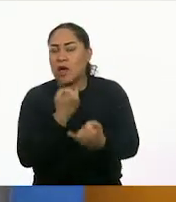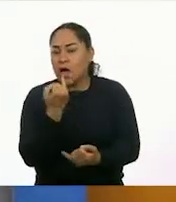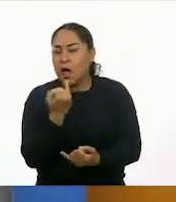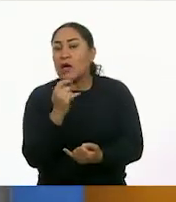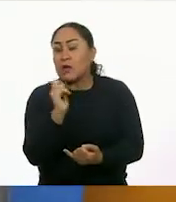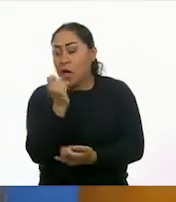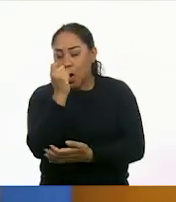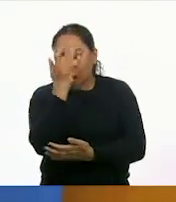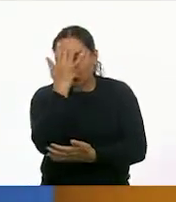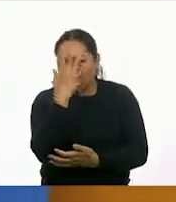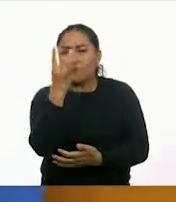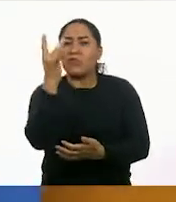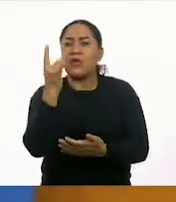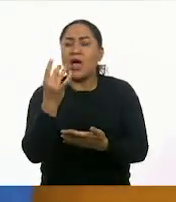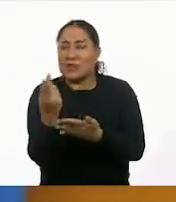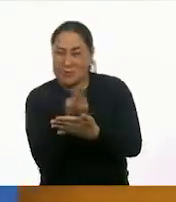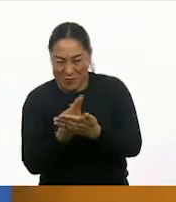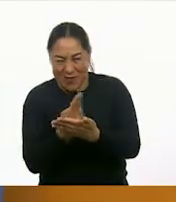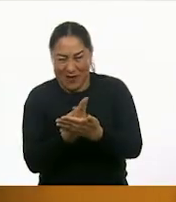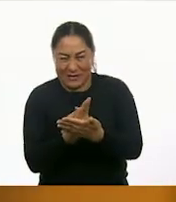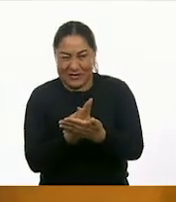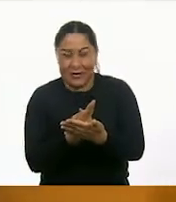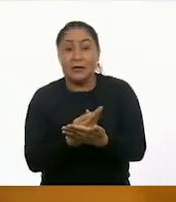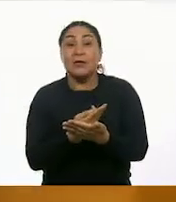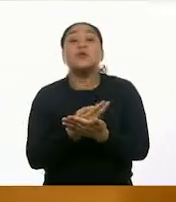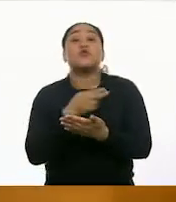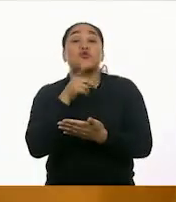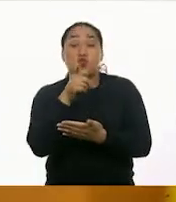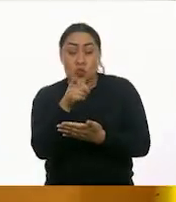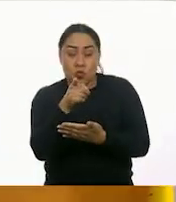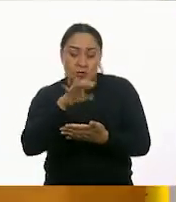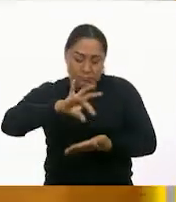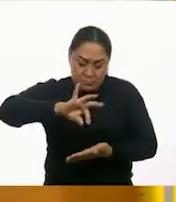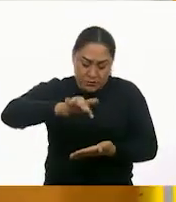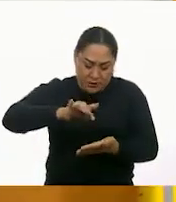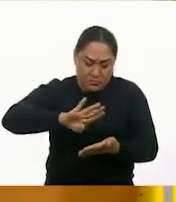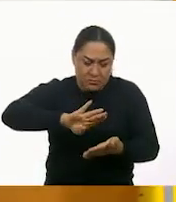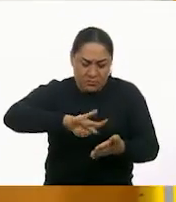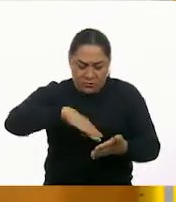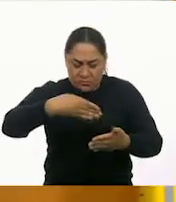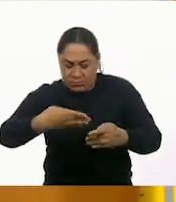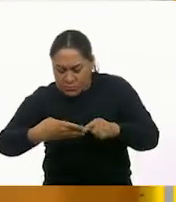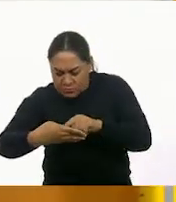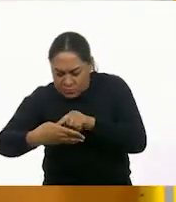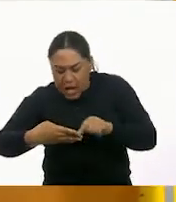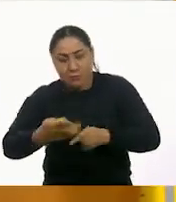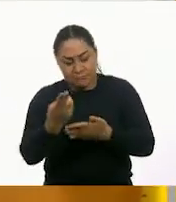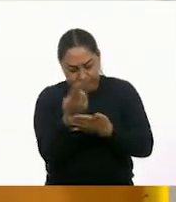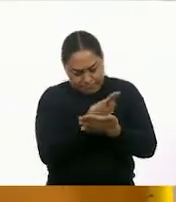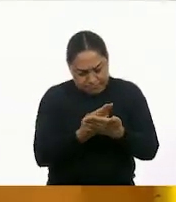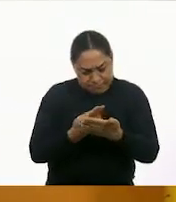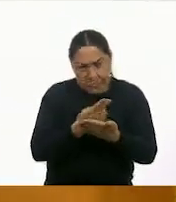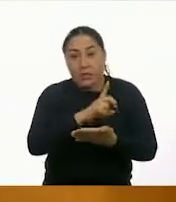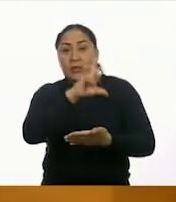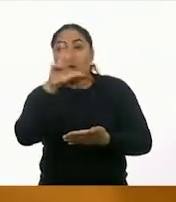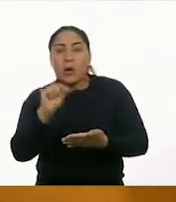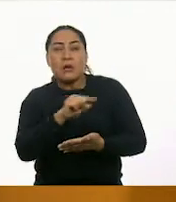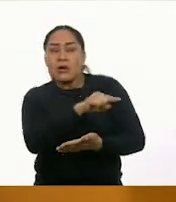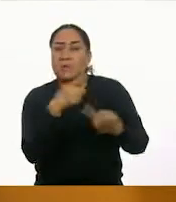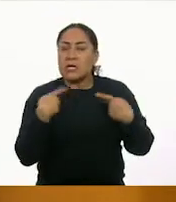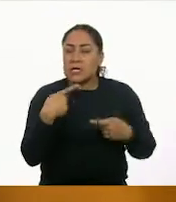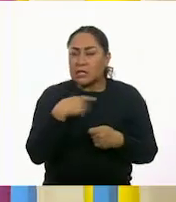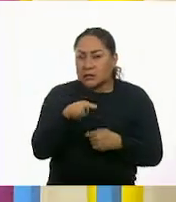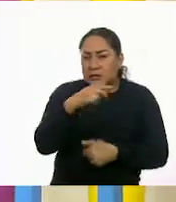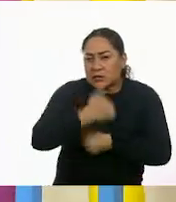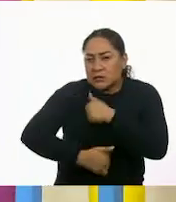Es decir, alguien va a dibujar lo que le salga en la tarjeta y el otro va a tratar de adivinar qué palabra es o qué personaje es.